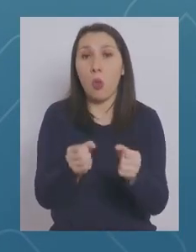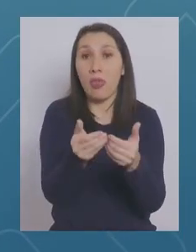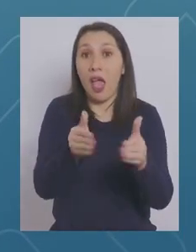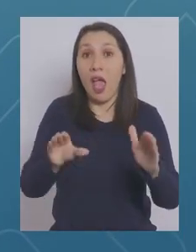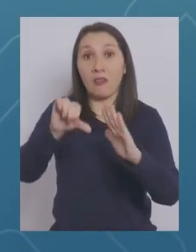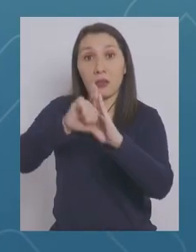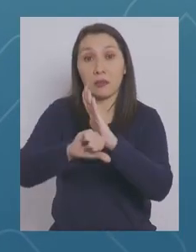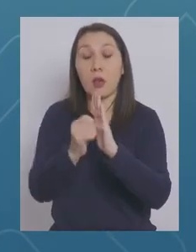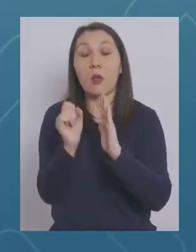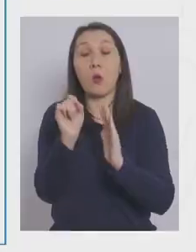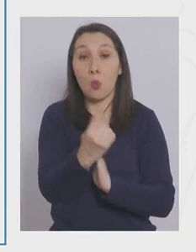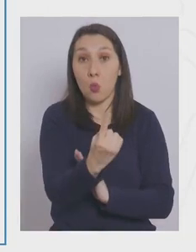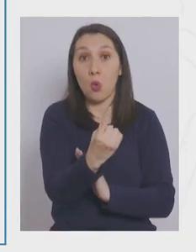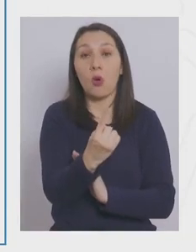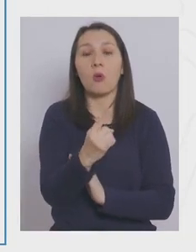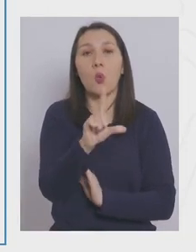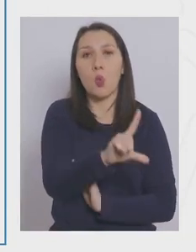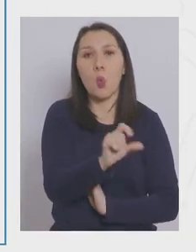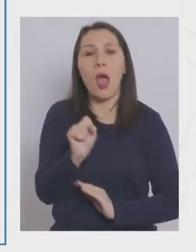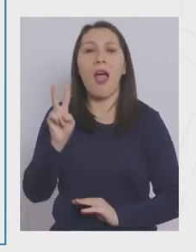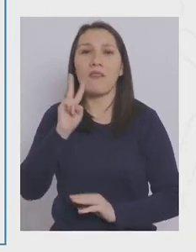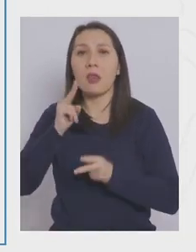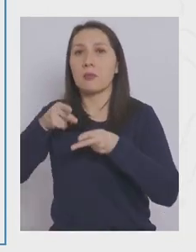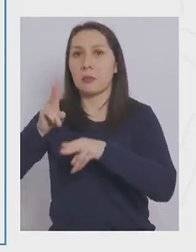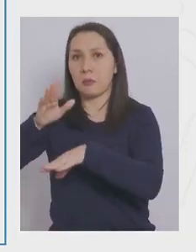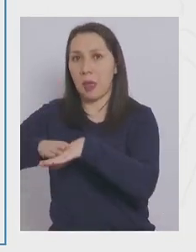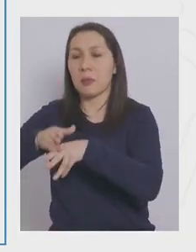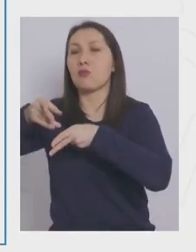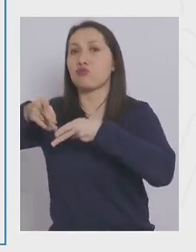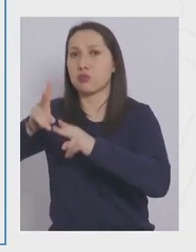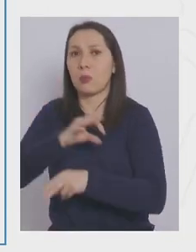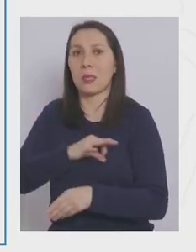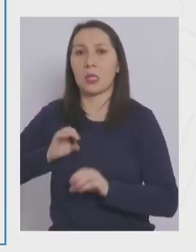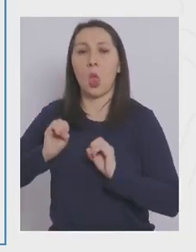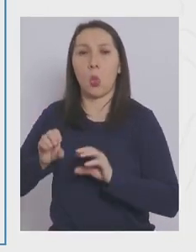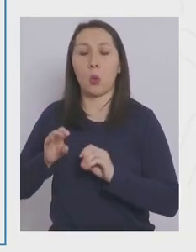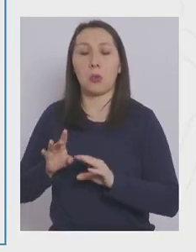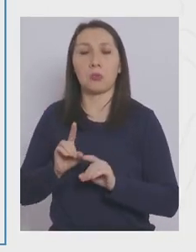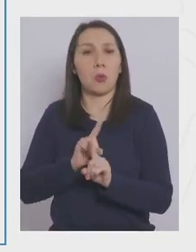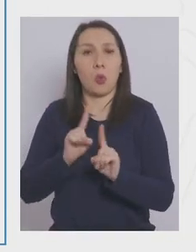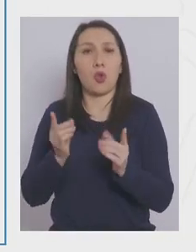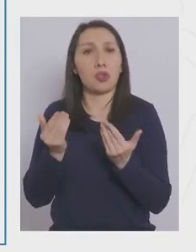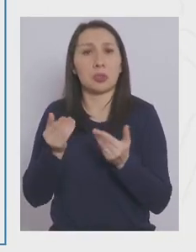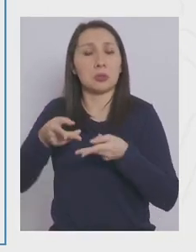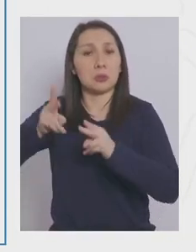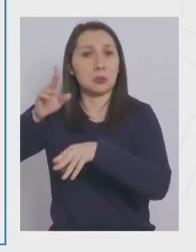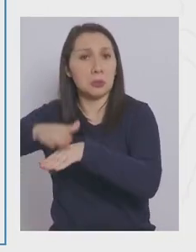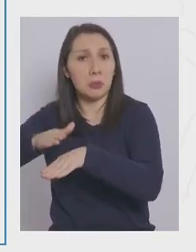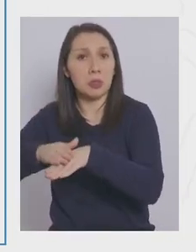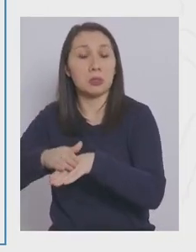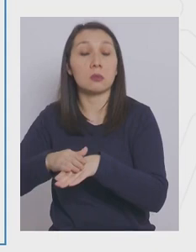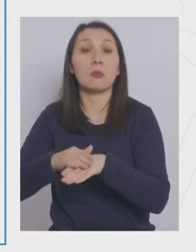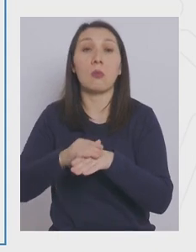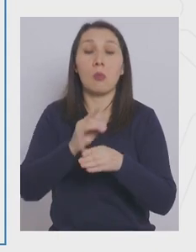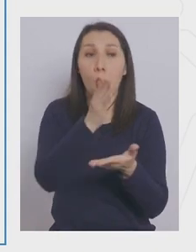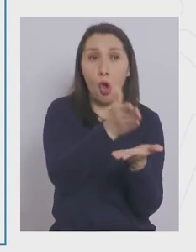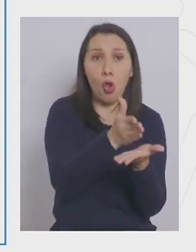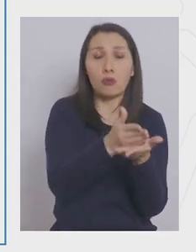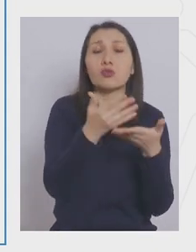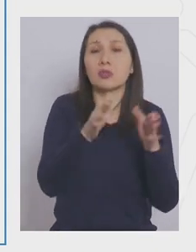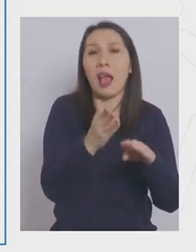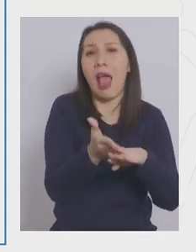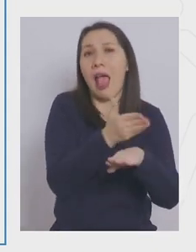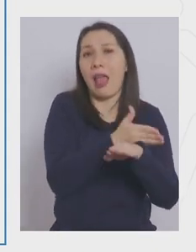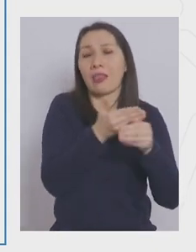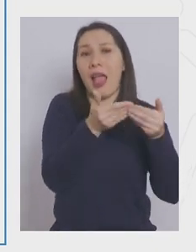cuarentena de lunes a viernes con autorización del Ministerio de Educación o sin necesidad de esa autorización si acaso el establecimiento ya estaba